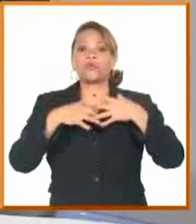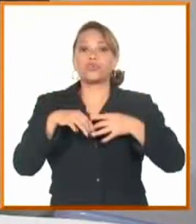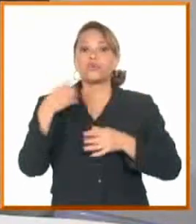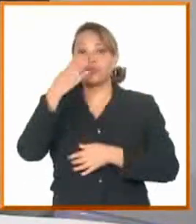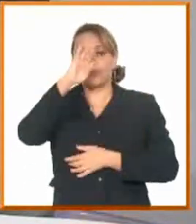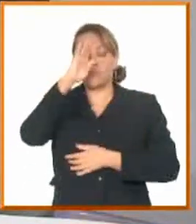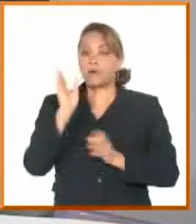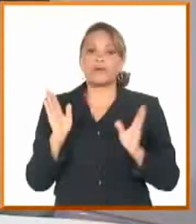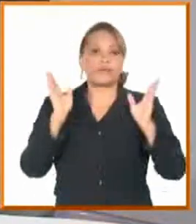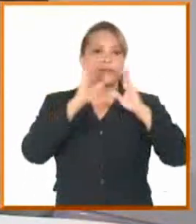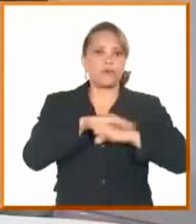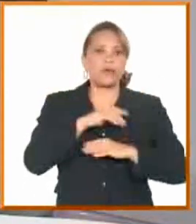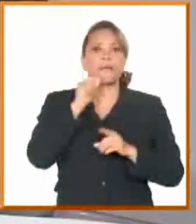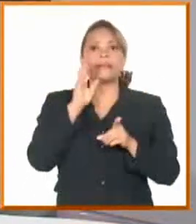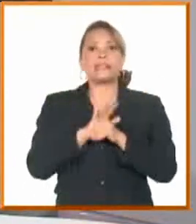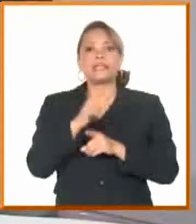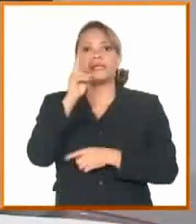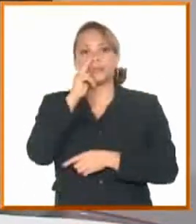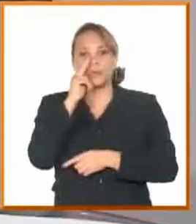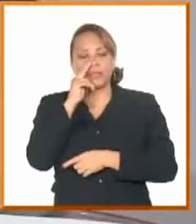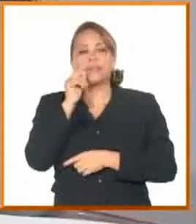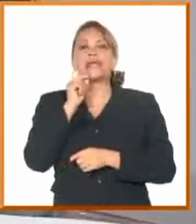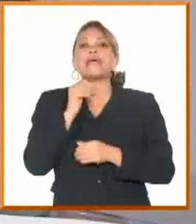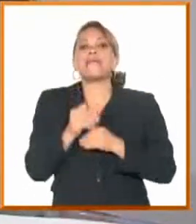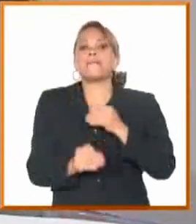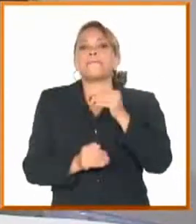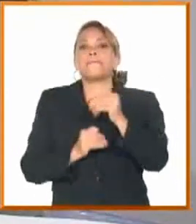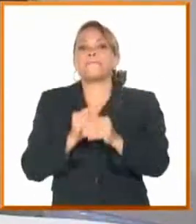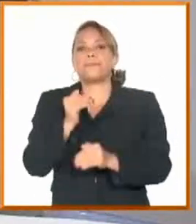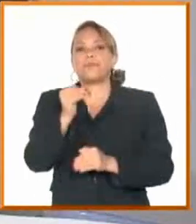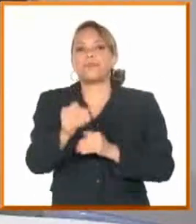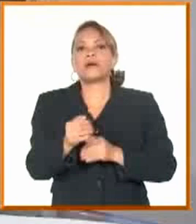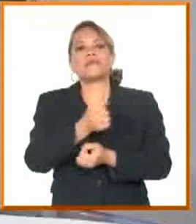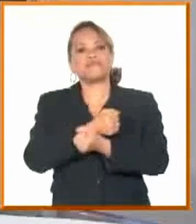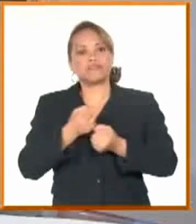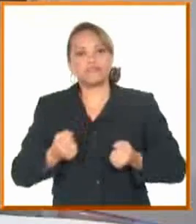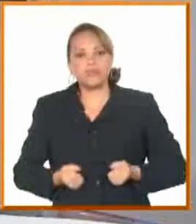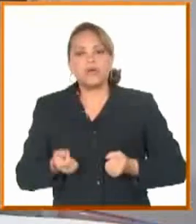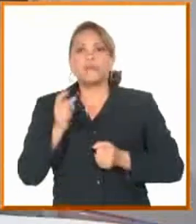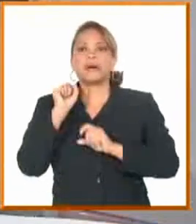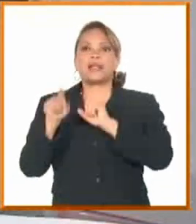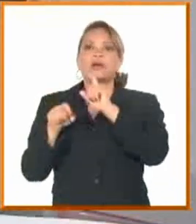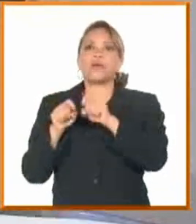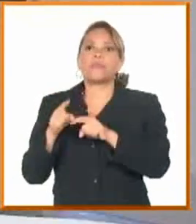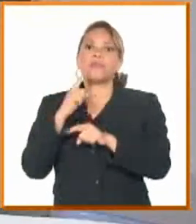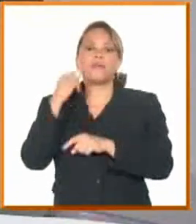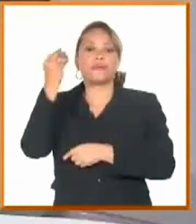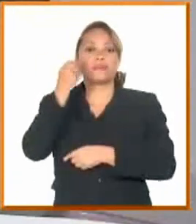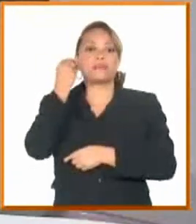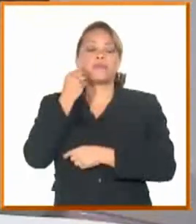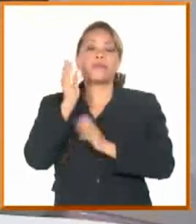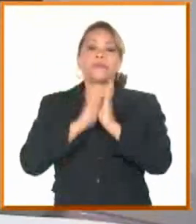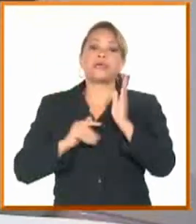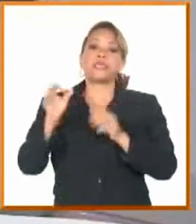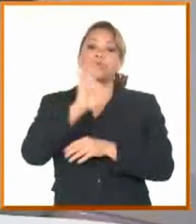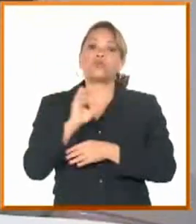producción nacional iniciará a partir del mes de noviembre. Hemos hecho un esfuerzo para importar el nivel de café que debe llegar al país en el mes de octubre.